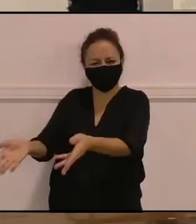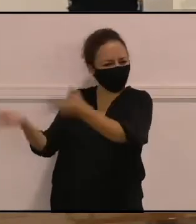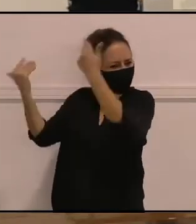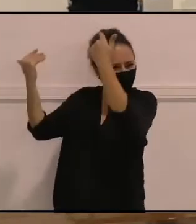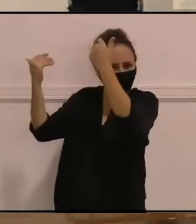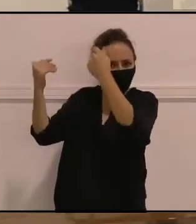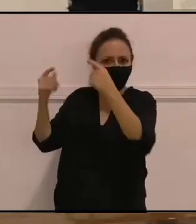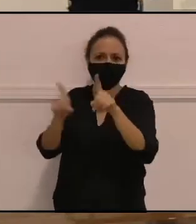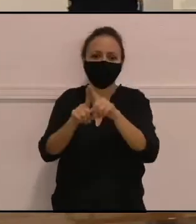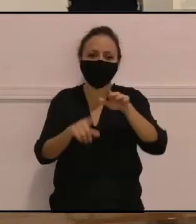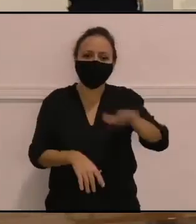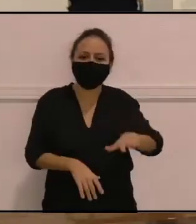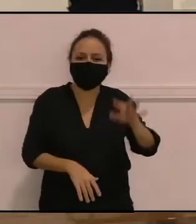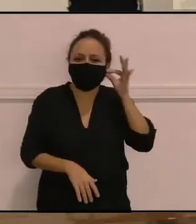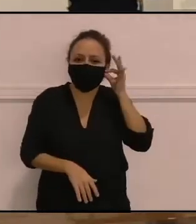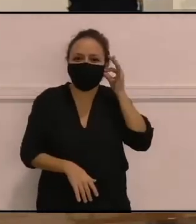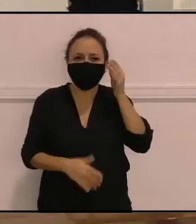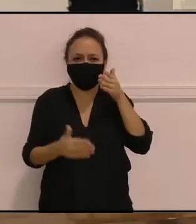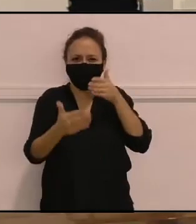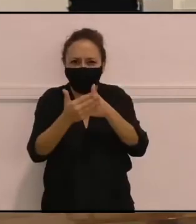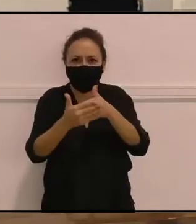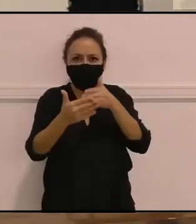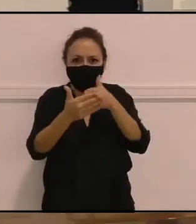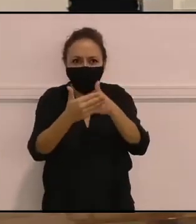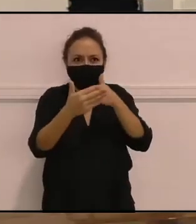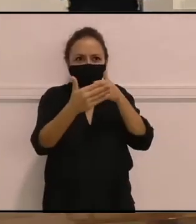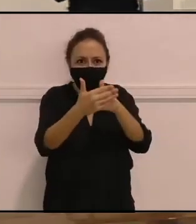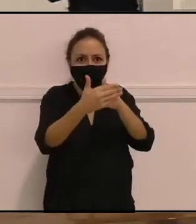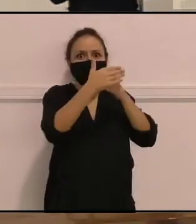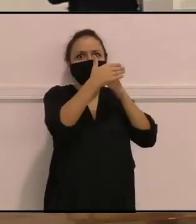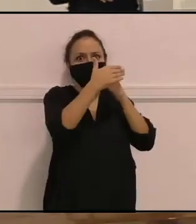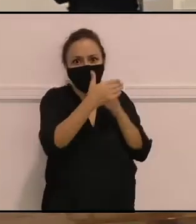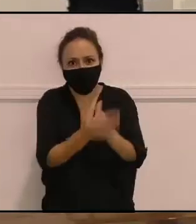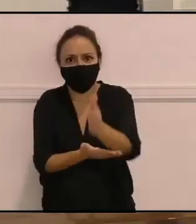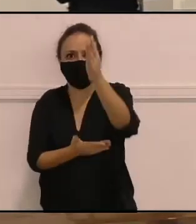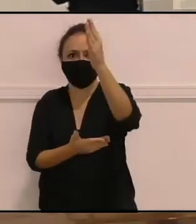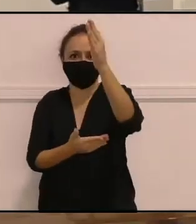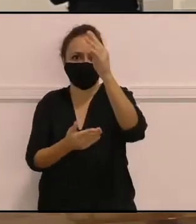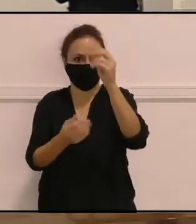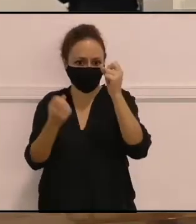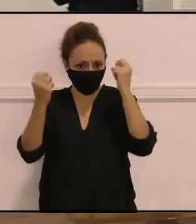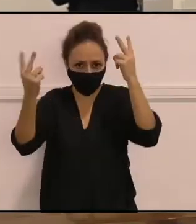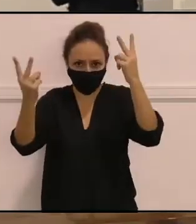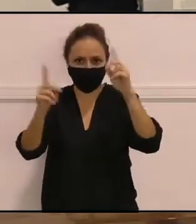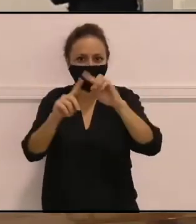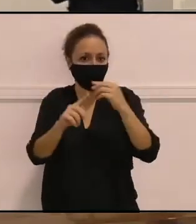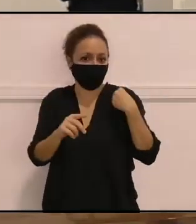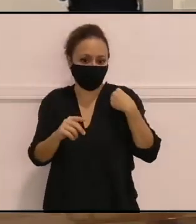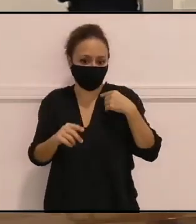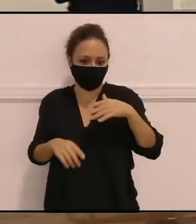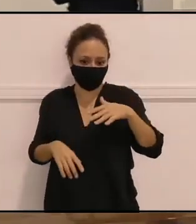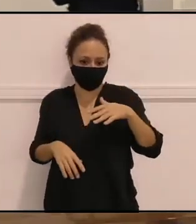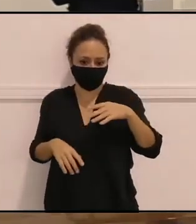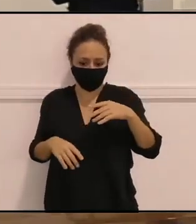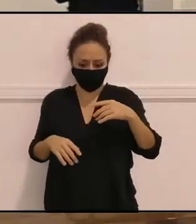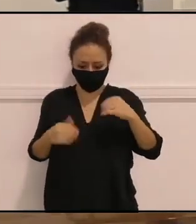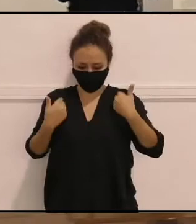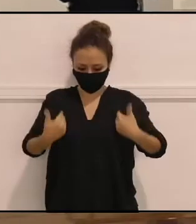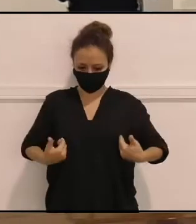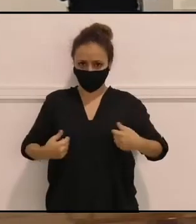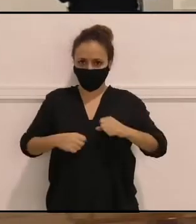niña que supera todas esas barreras, ¿no? Y de repente se ve, ¿no? Entre esa flora autóctona, ¿no? Floreciendo, en qué espacio.